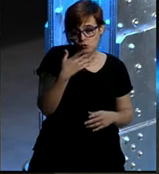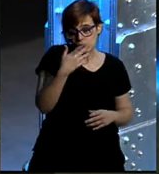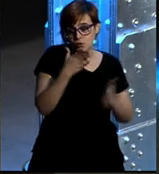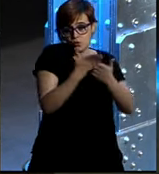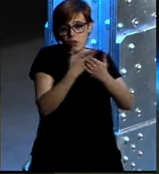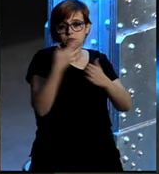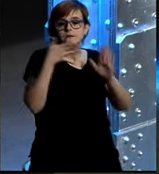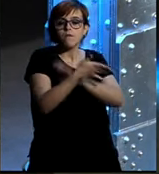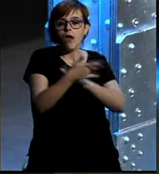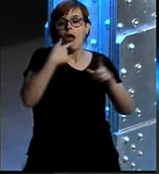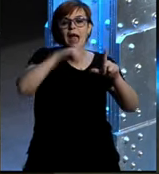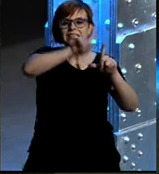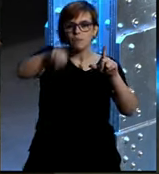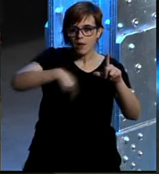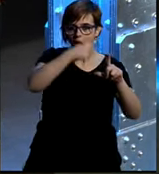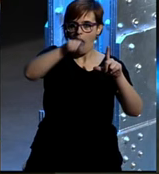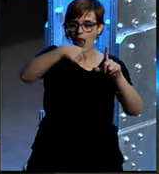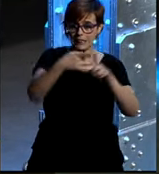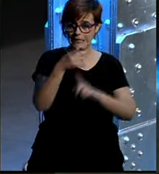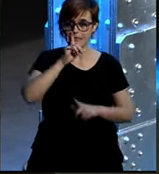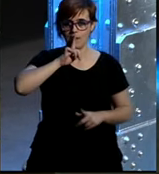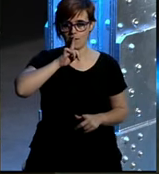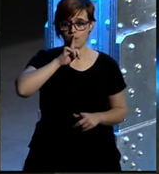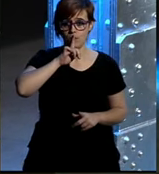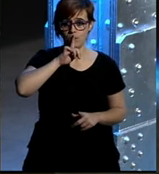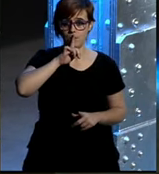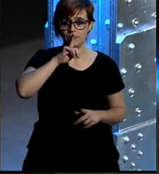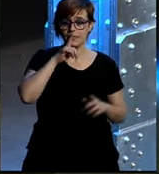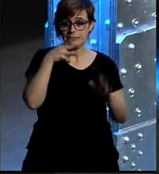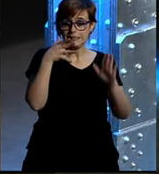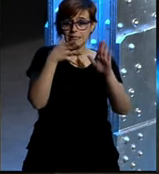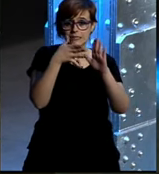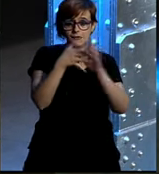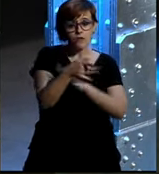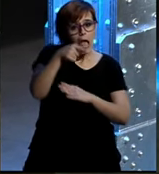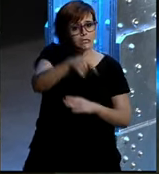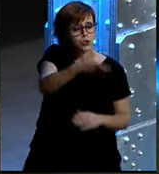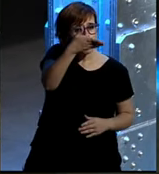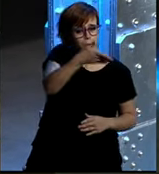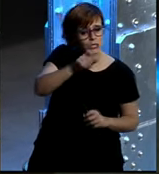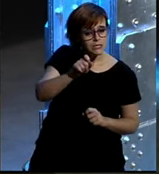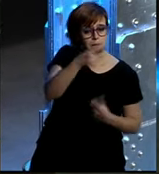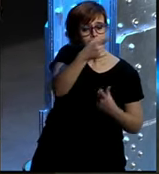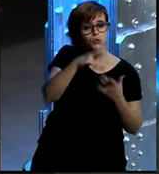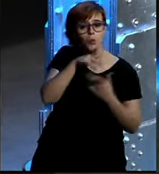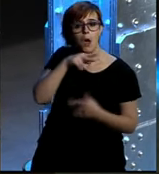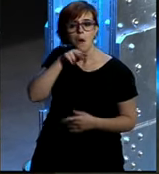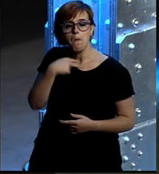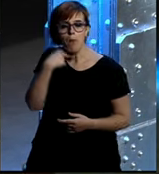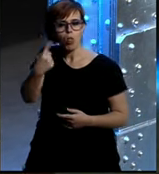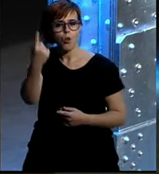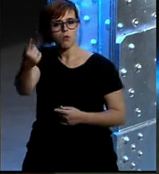la espiral del silencio la espiral del silencio premia a las voces más repetidas una y otra vez